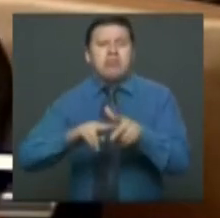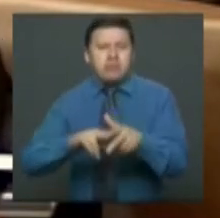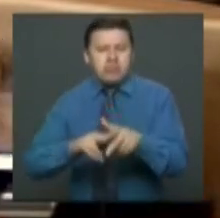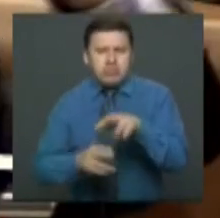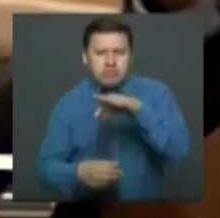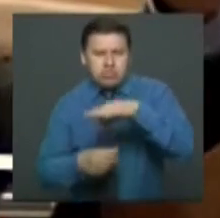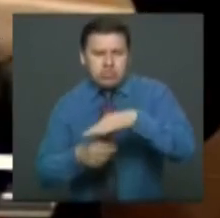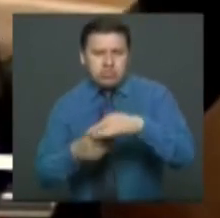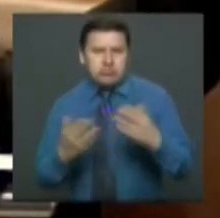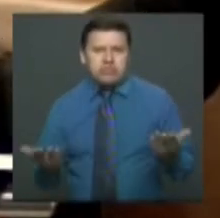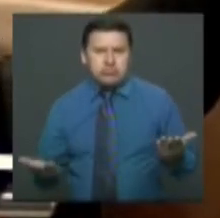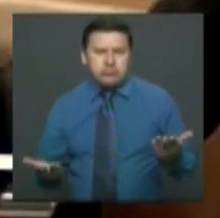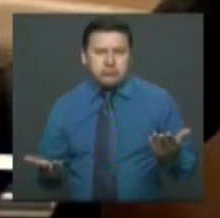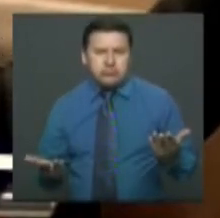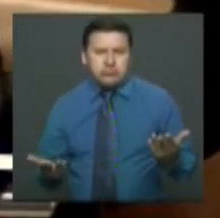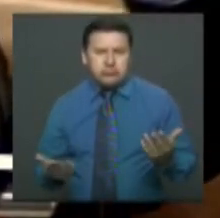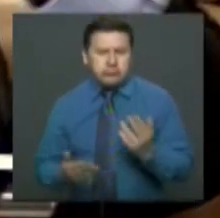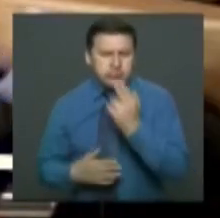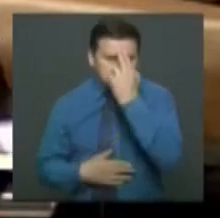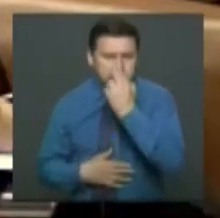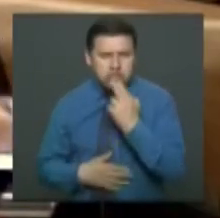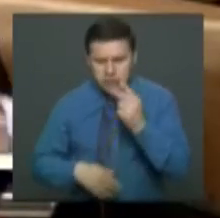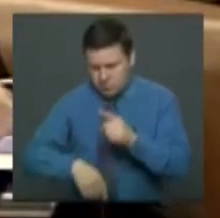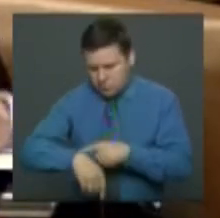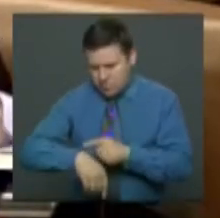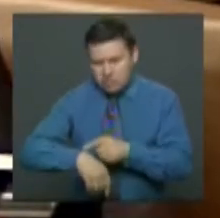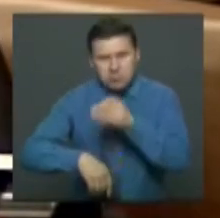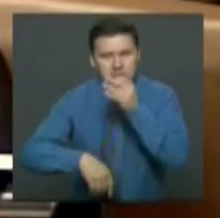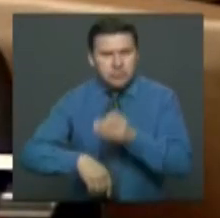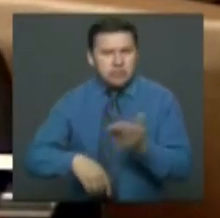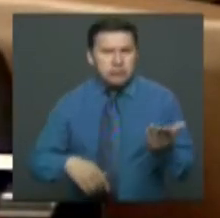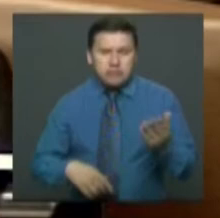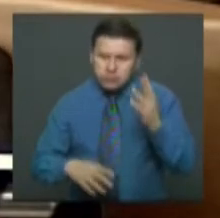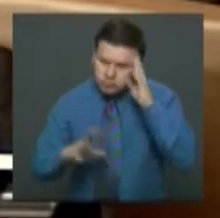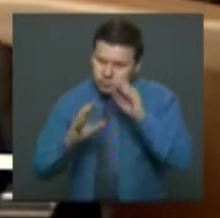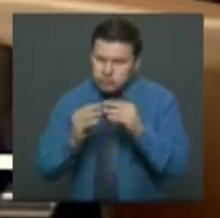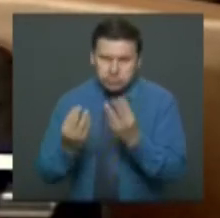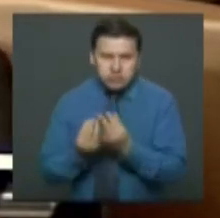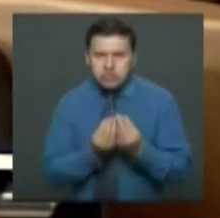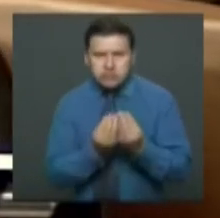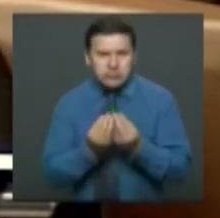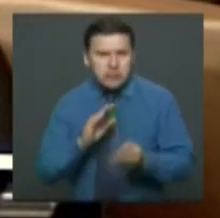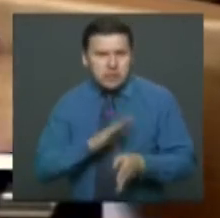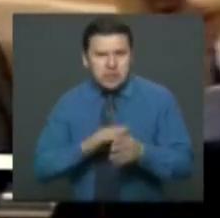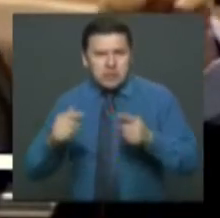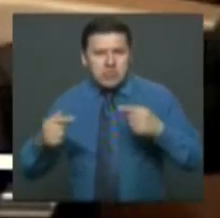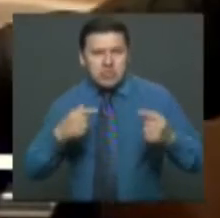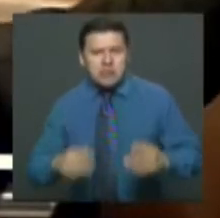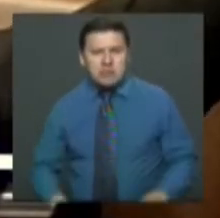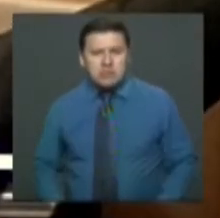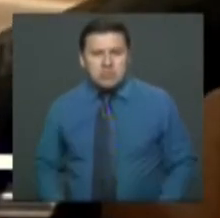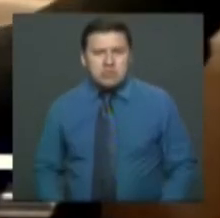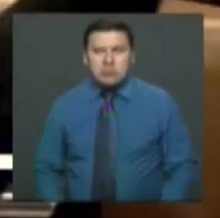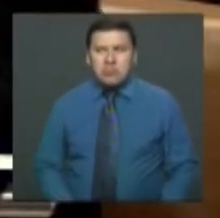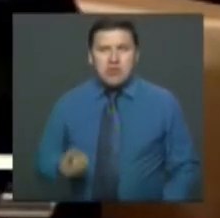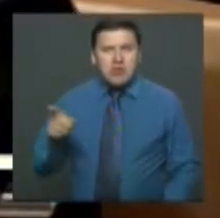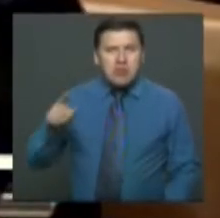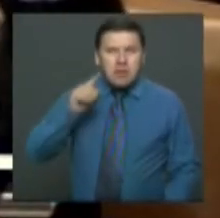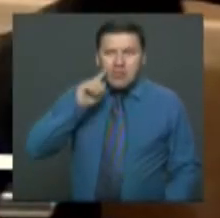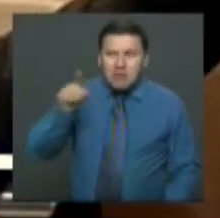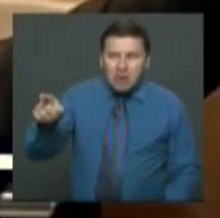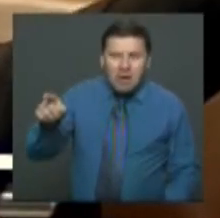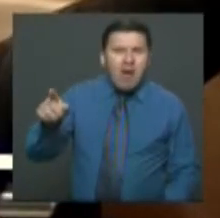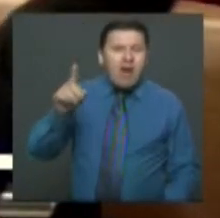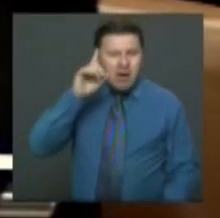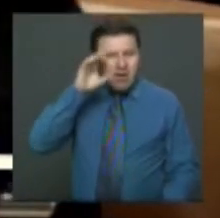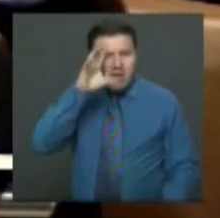votación cuando no se había cumplido el tiempo y cuando era evidente que no había quórum para continuar deliberando. Y lo hizo porque vimos entrar acá al señor